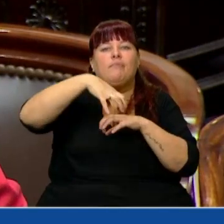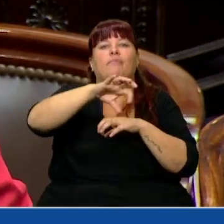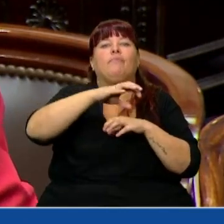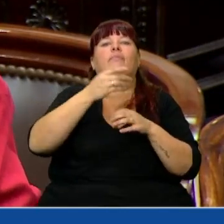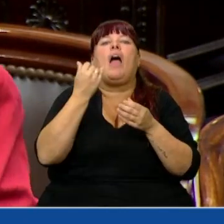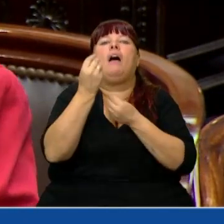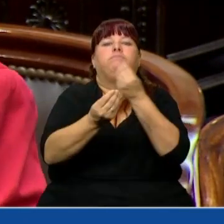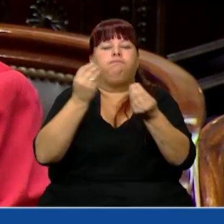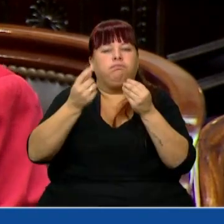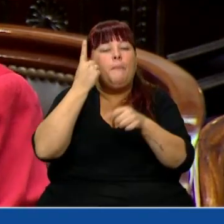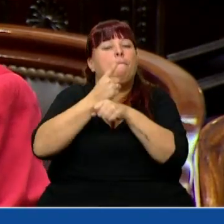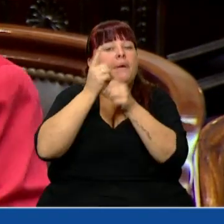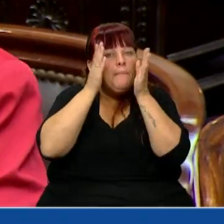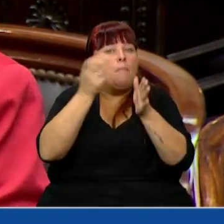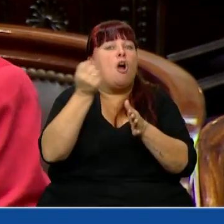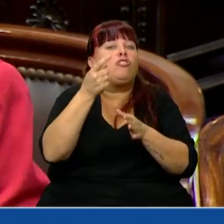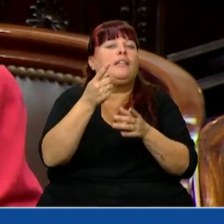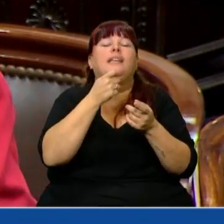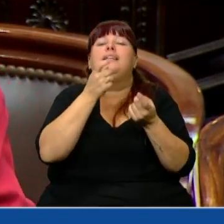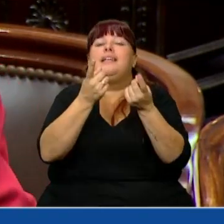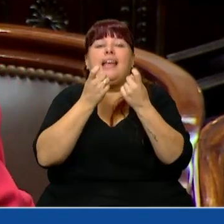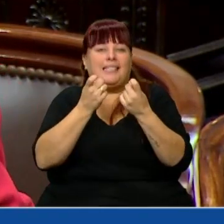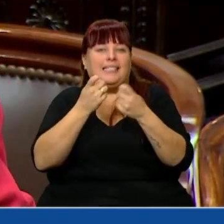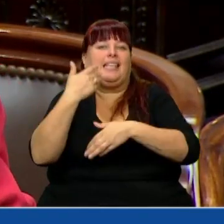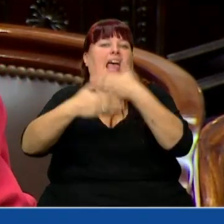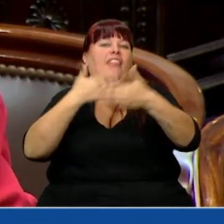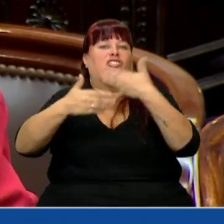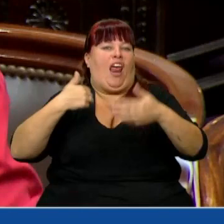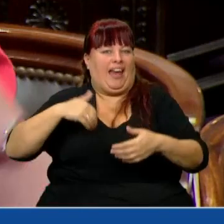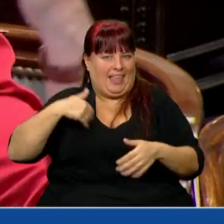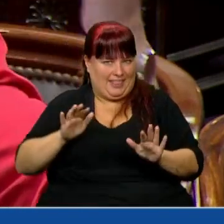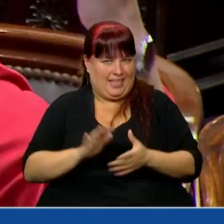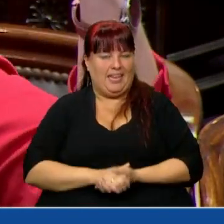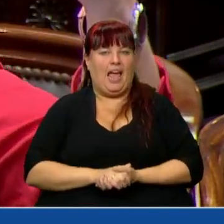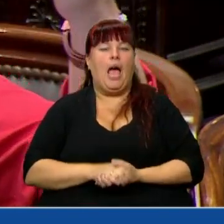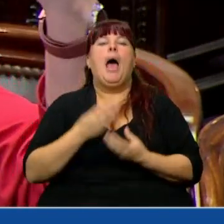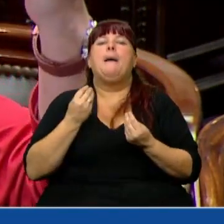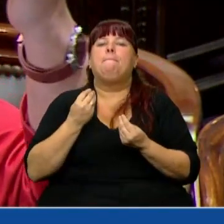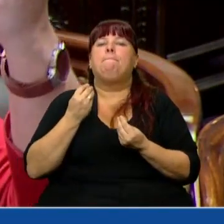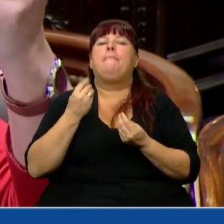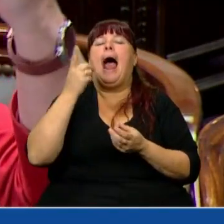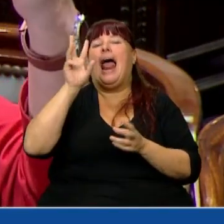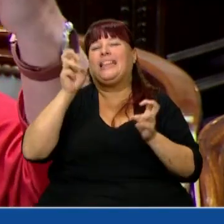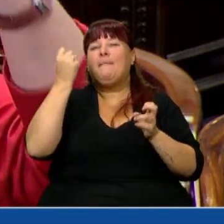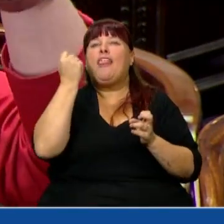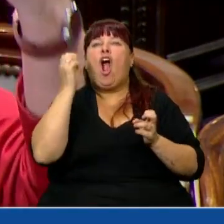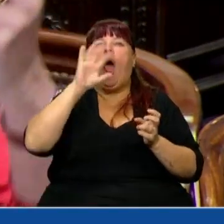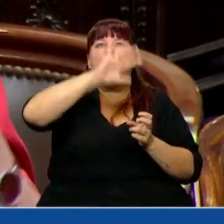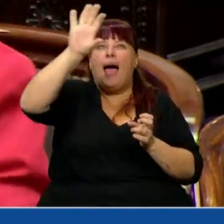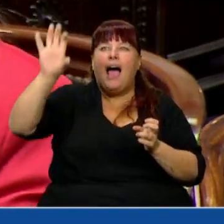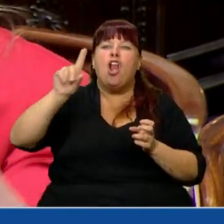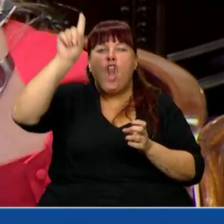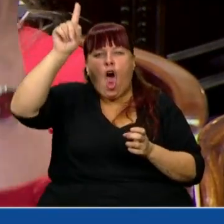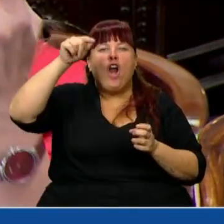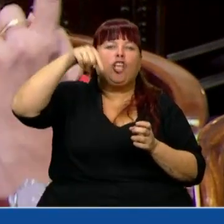vacancia y prioritarias necesarias para el desarrollo argentino y para desarrollar esas economías regionales